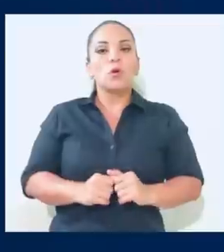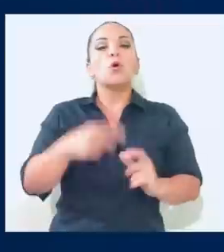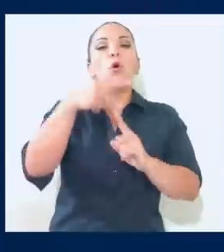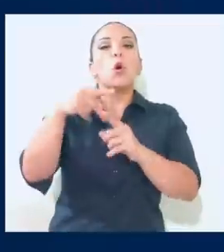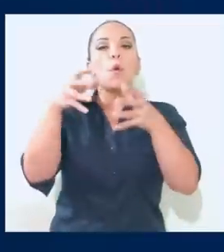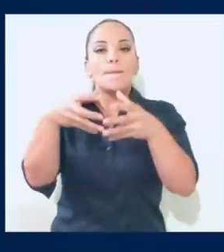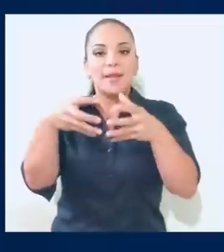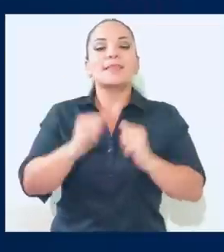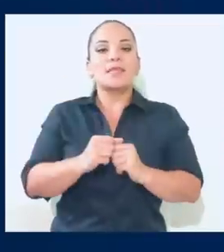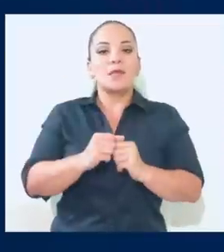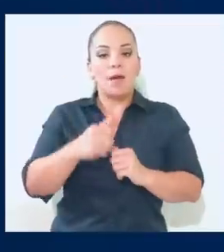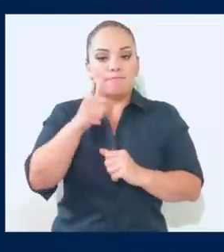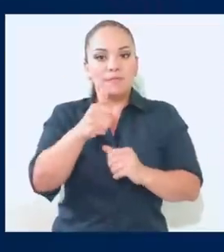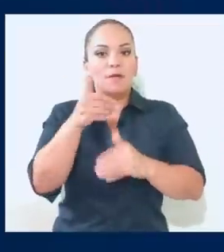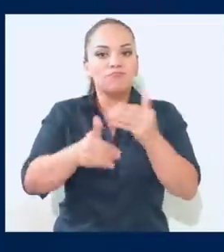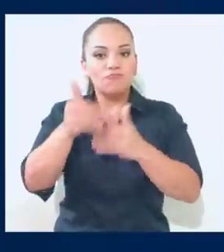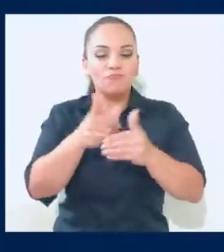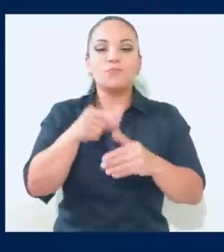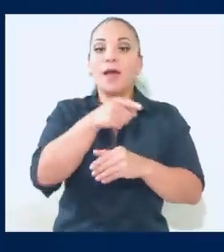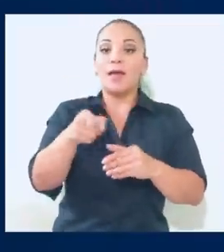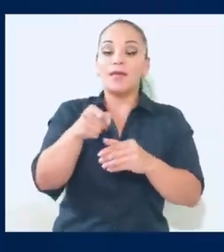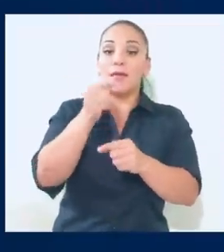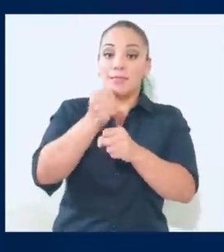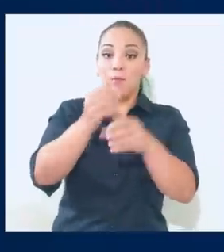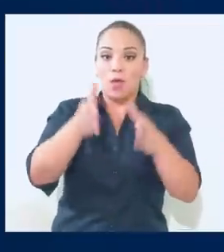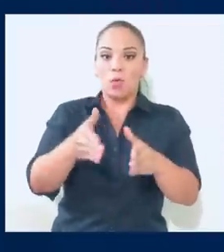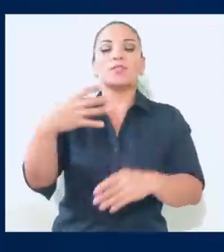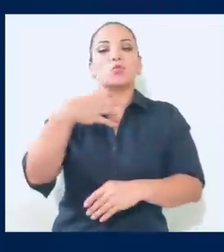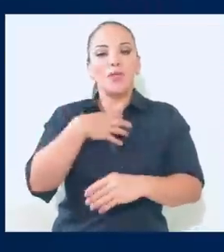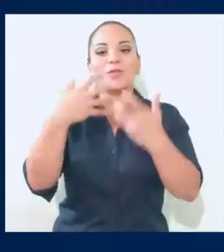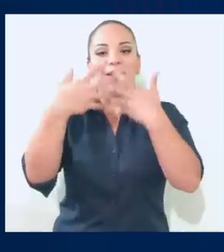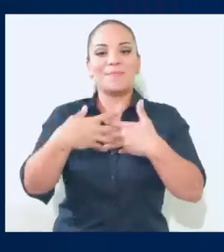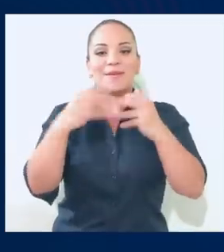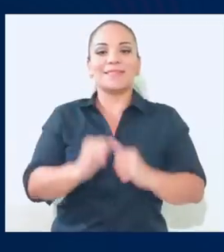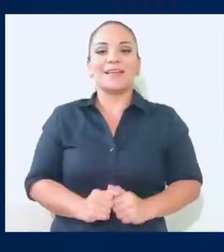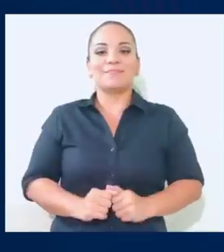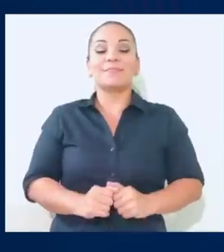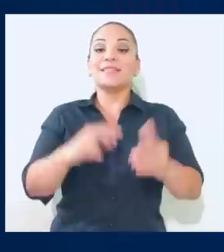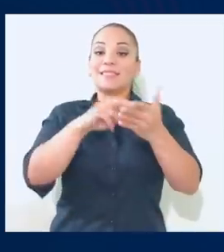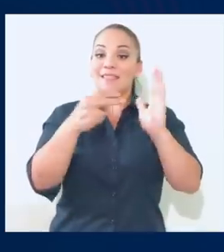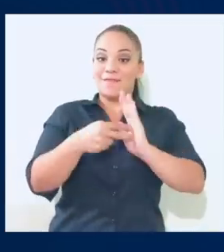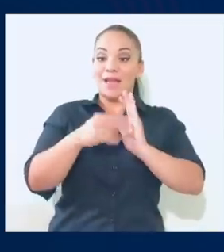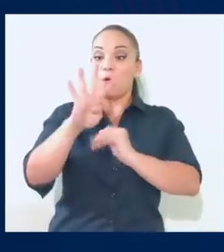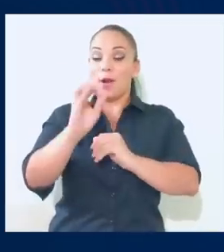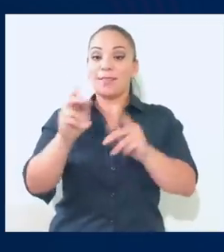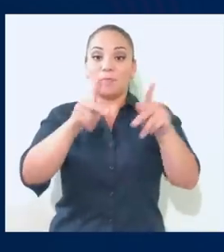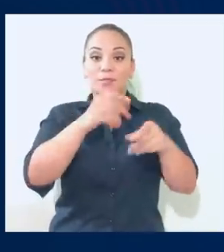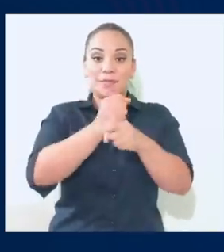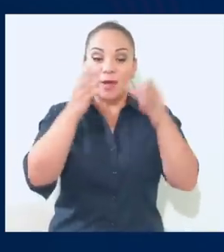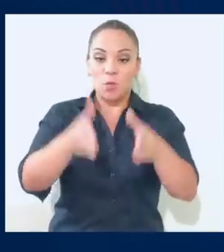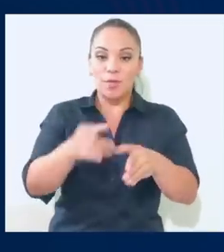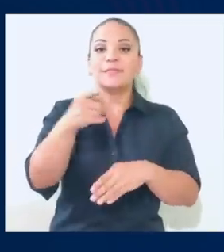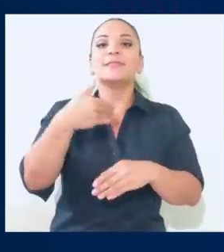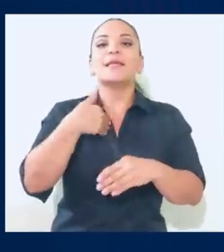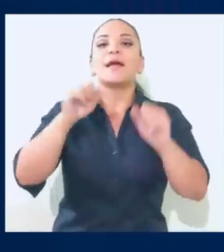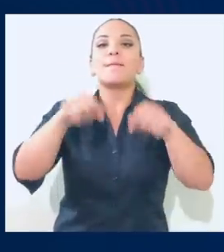cooperativa autogestionaria donde los trabajadores son los dueños de la empresa. O sea, que esos 40 trabajadores hoy tienen la